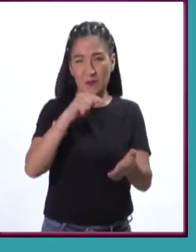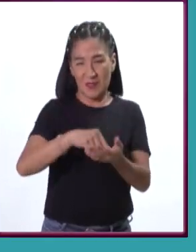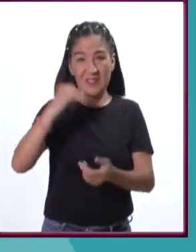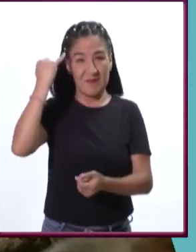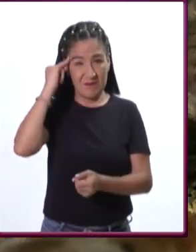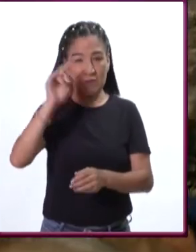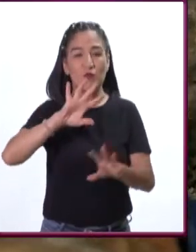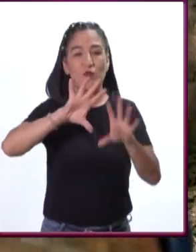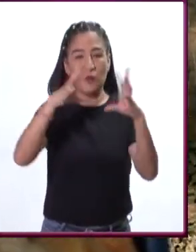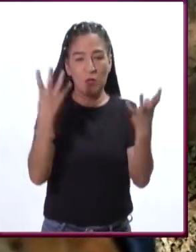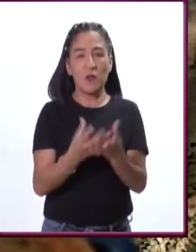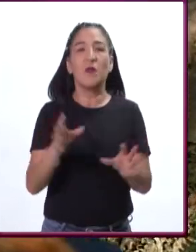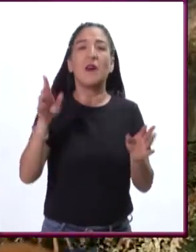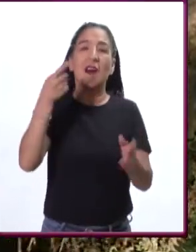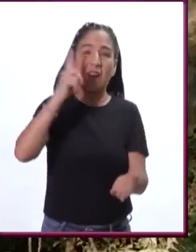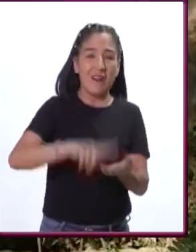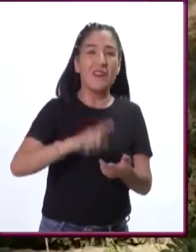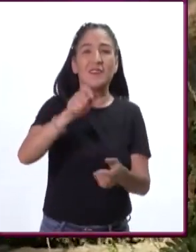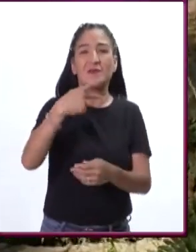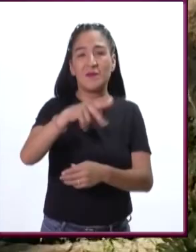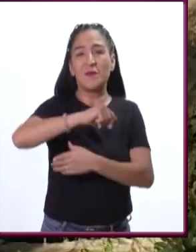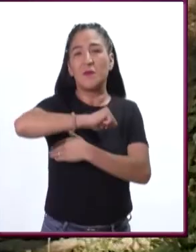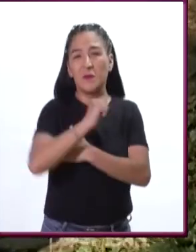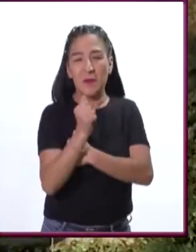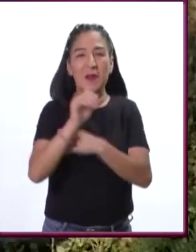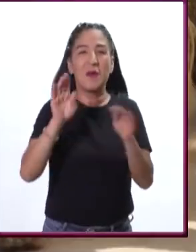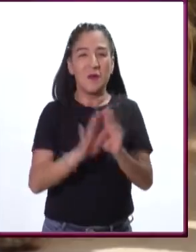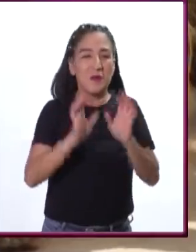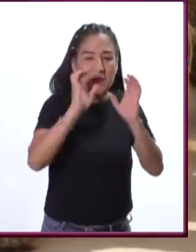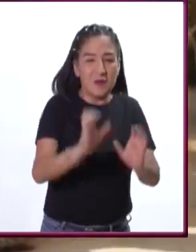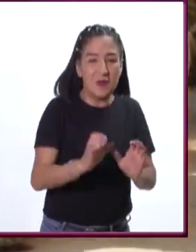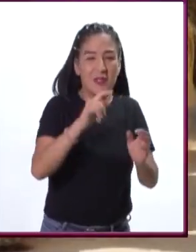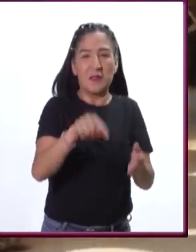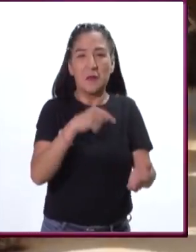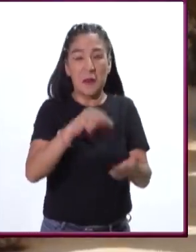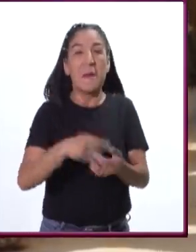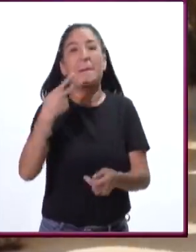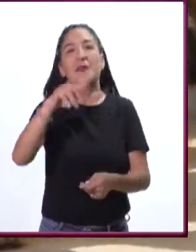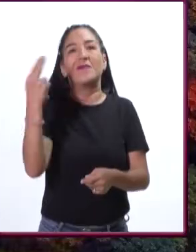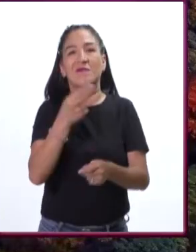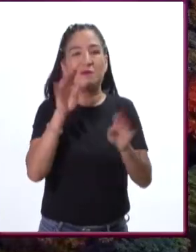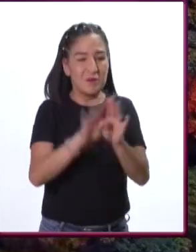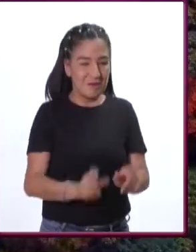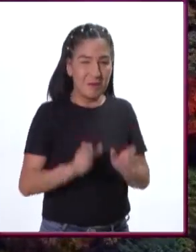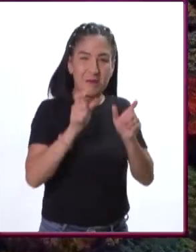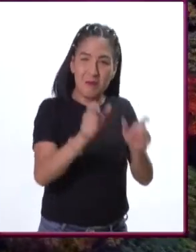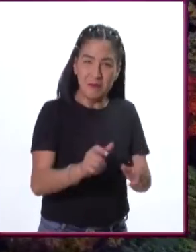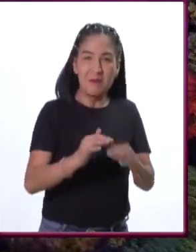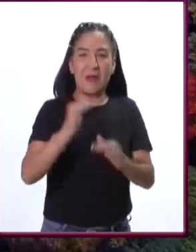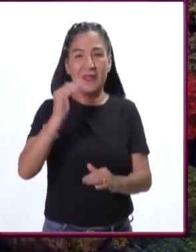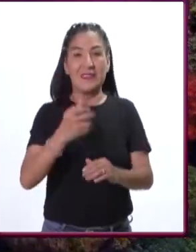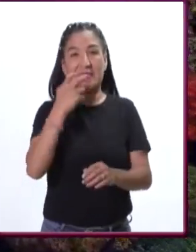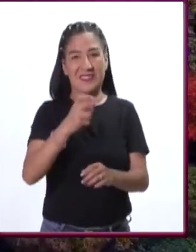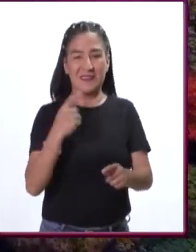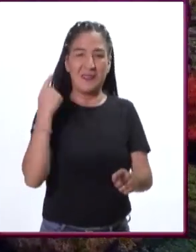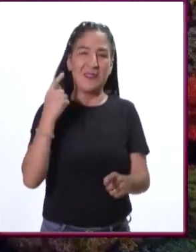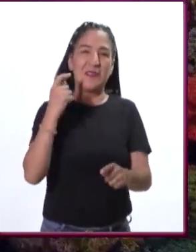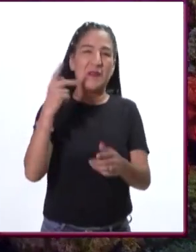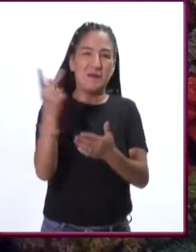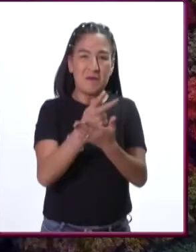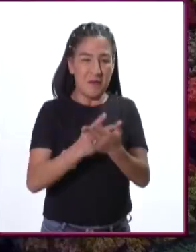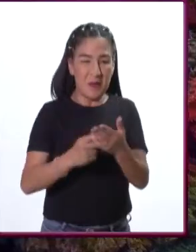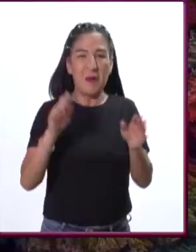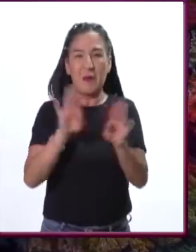del mundo han resguardado durante siglos sus territorios, pero necesitan refuerzos. En lo que va del programa,